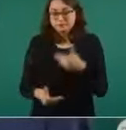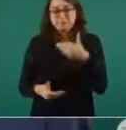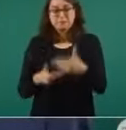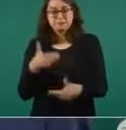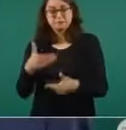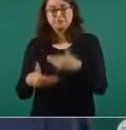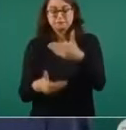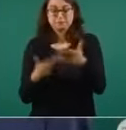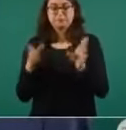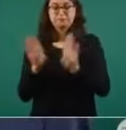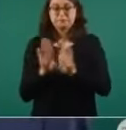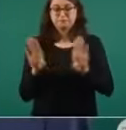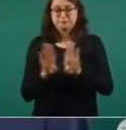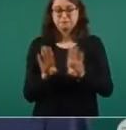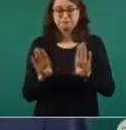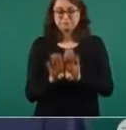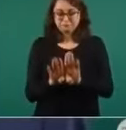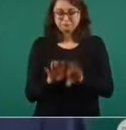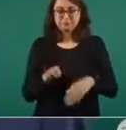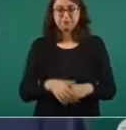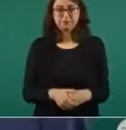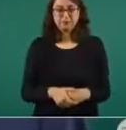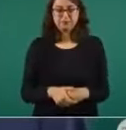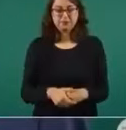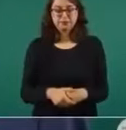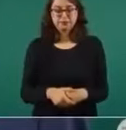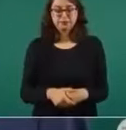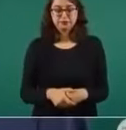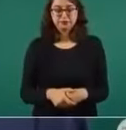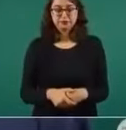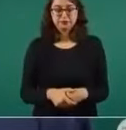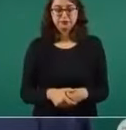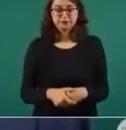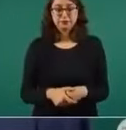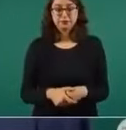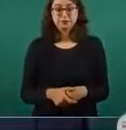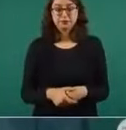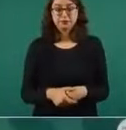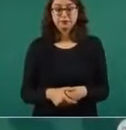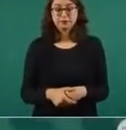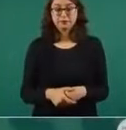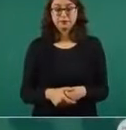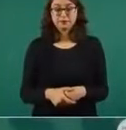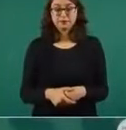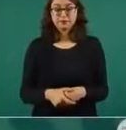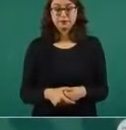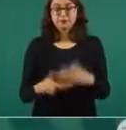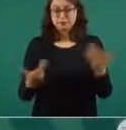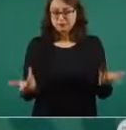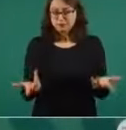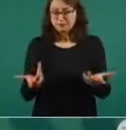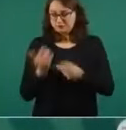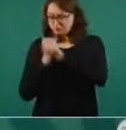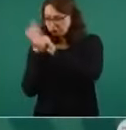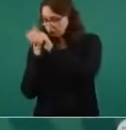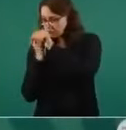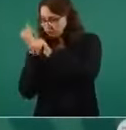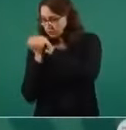Si lo requieren los niños,